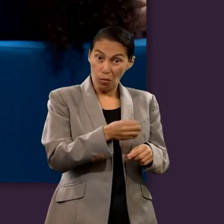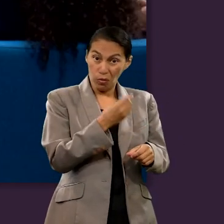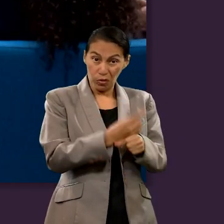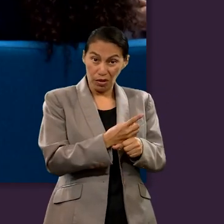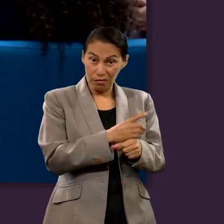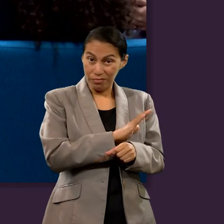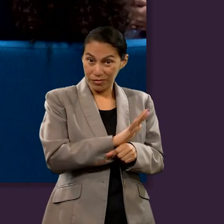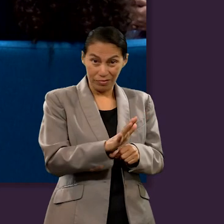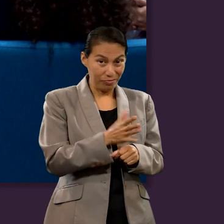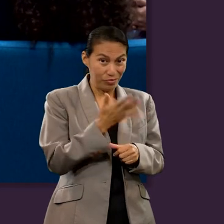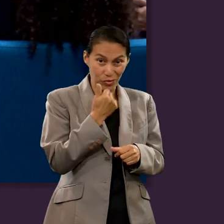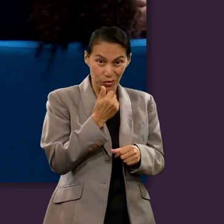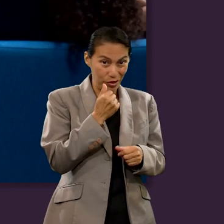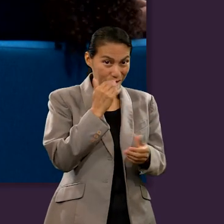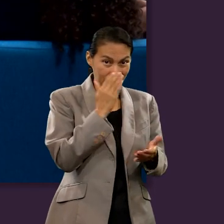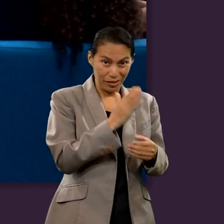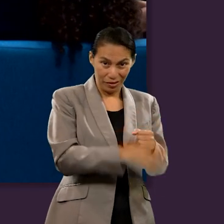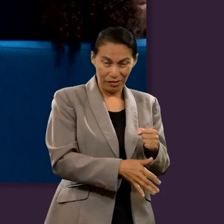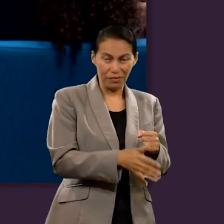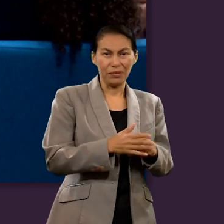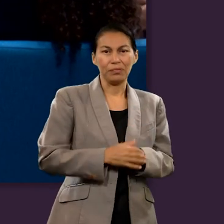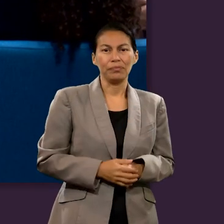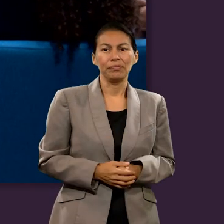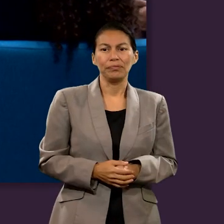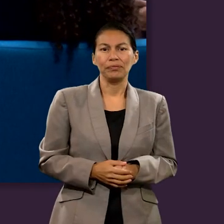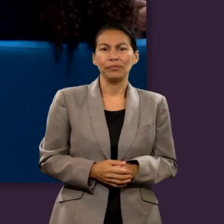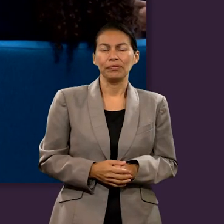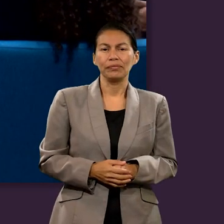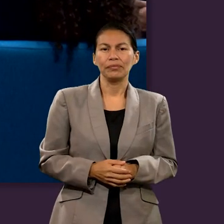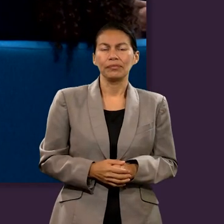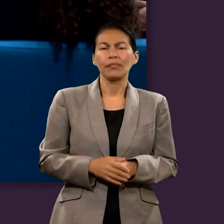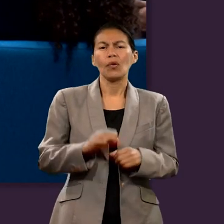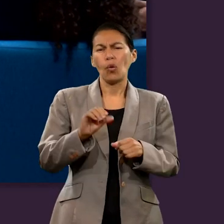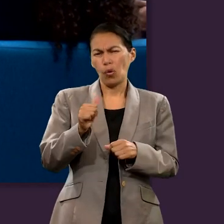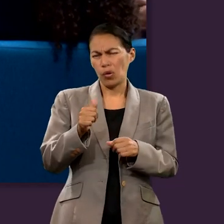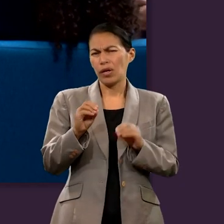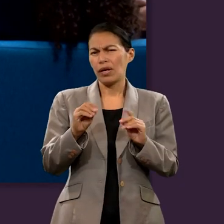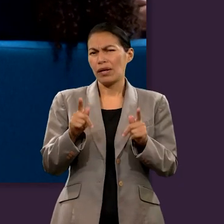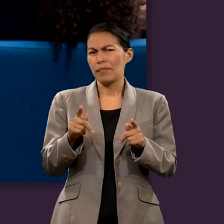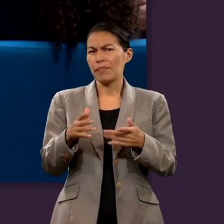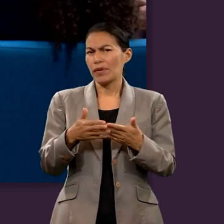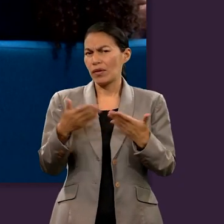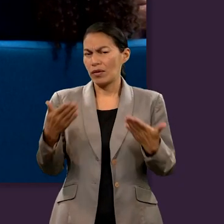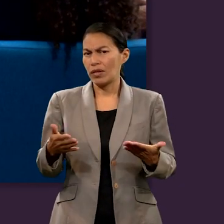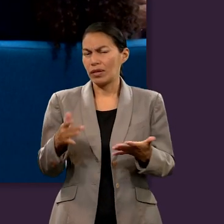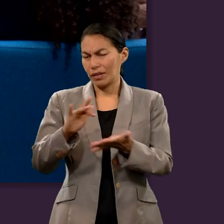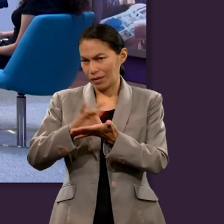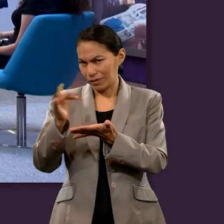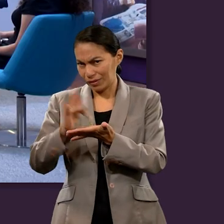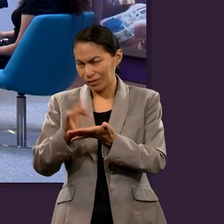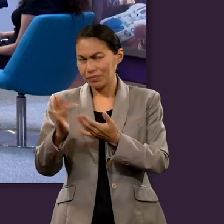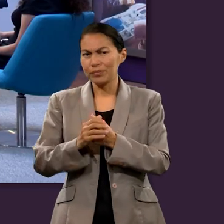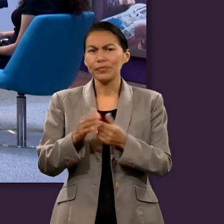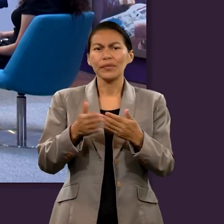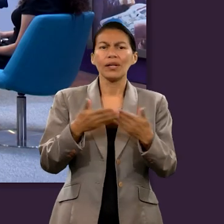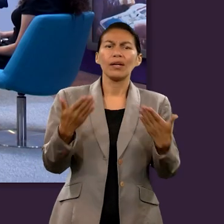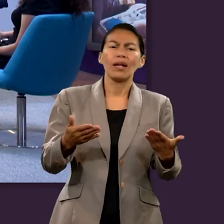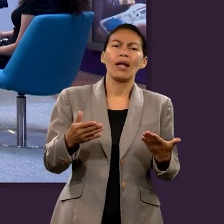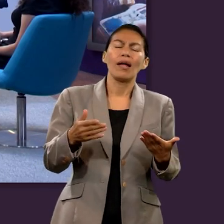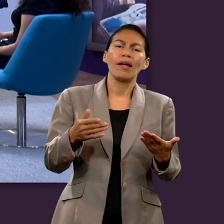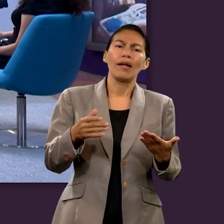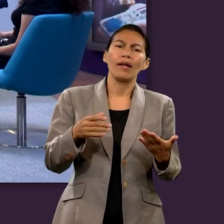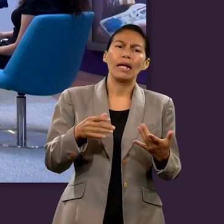no hay una oportunidad más allá una vez que morimos. Muy bien, muchas gracias entonces por esa presentación completa de este episodio.